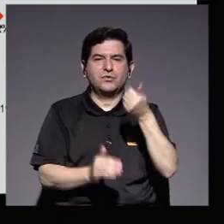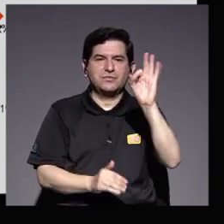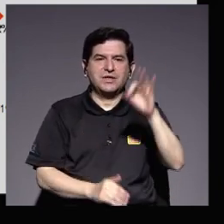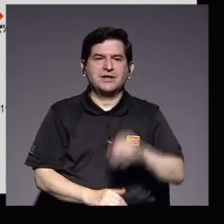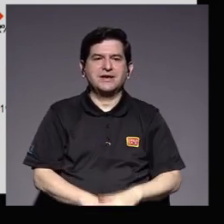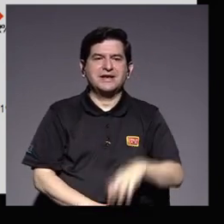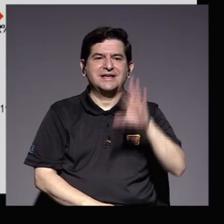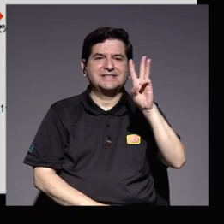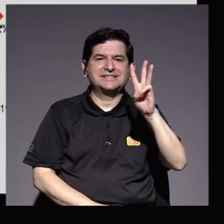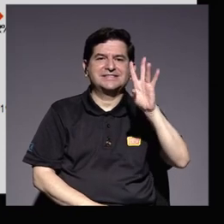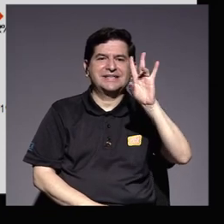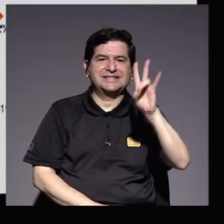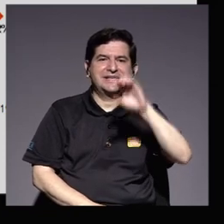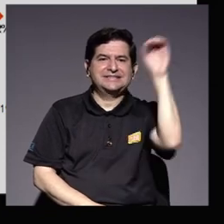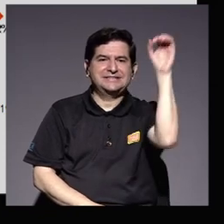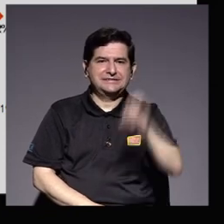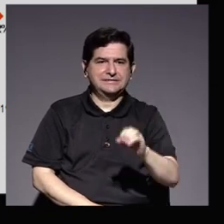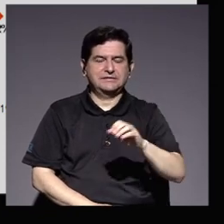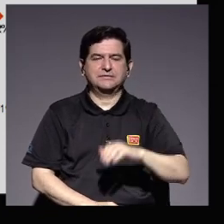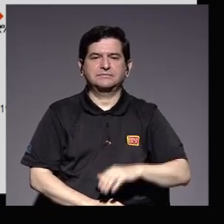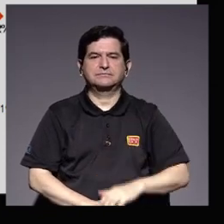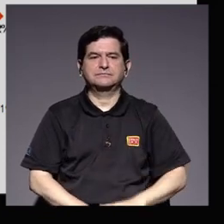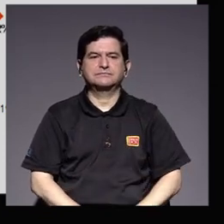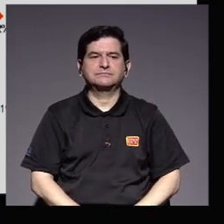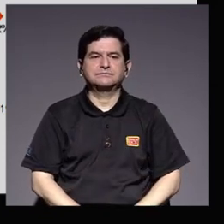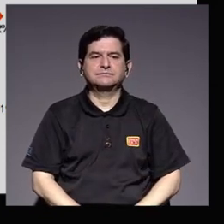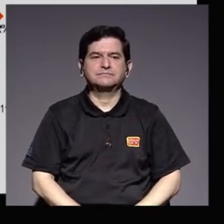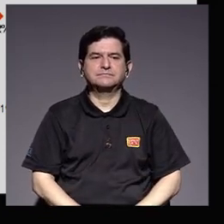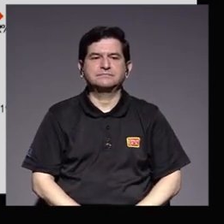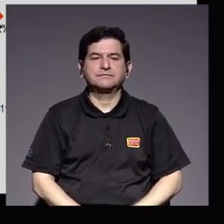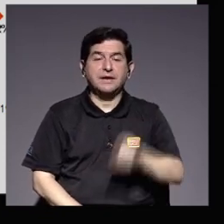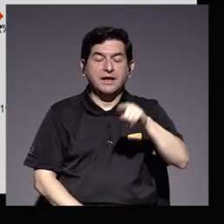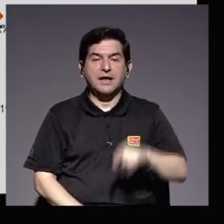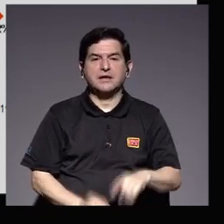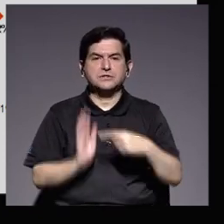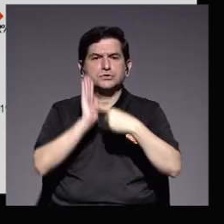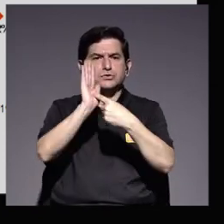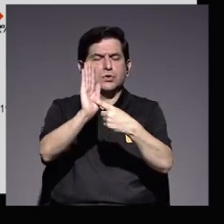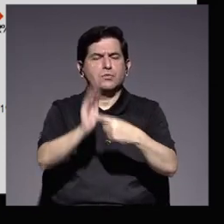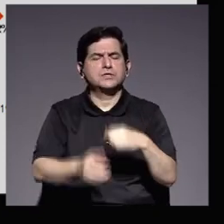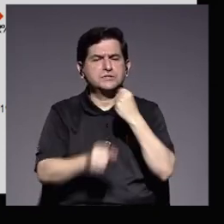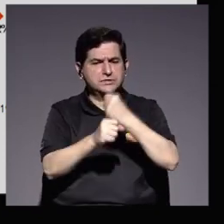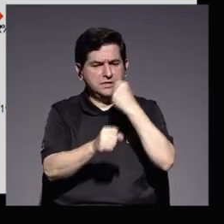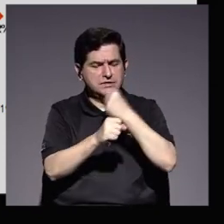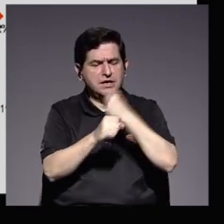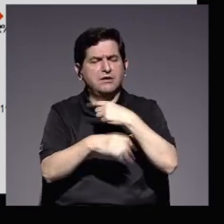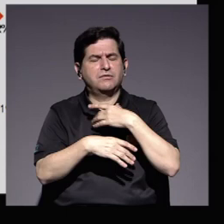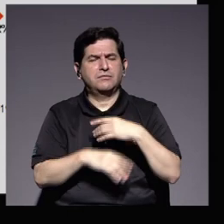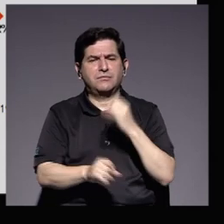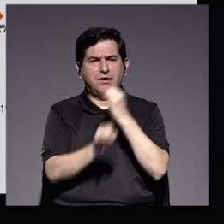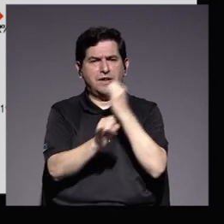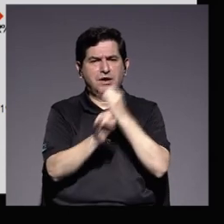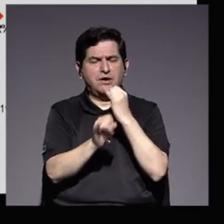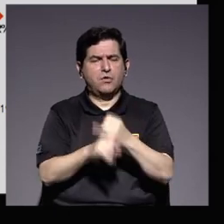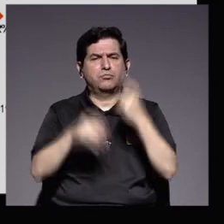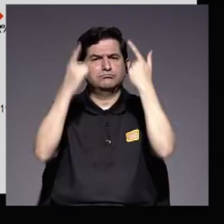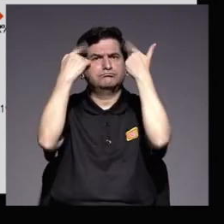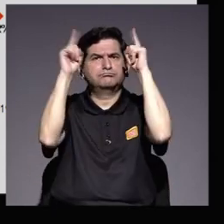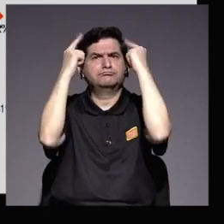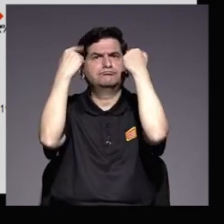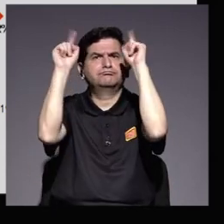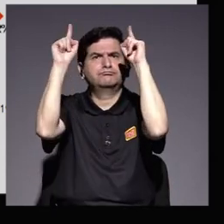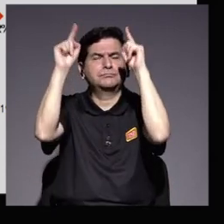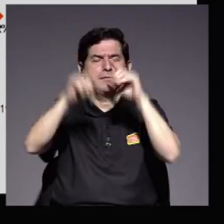alcanzó el 67% esta curva refleja un gran esfuerzo institucional y altamente efectivo